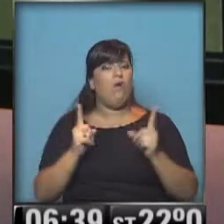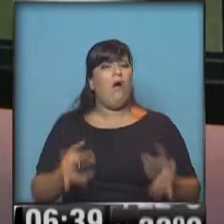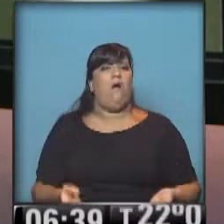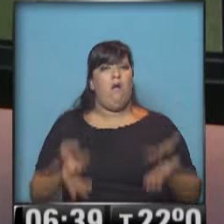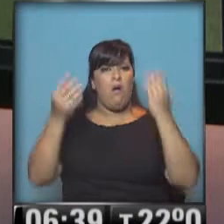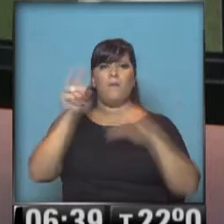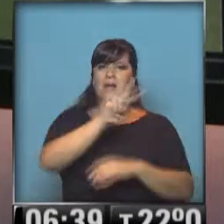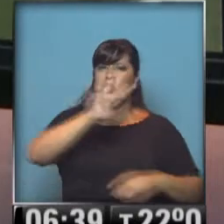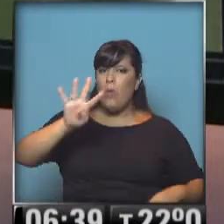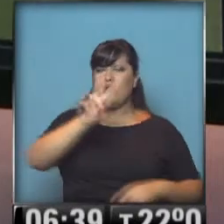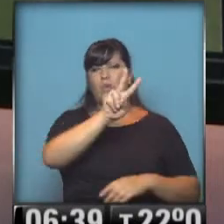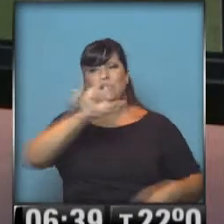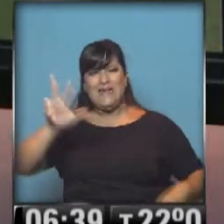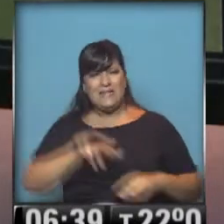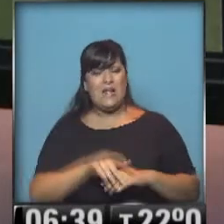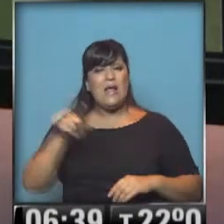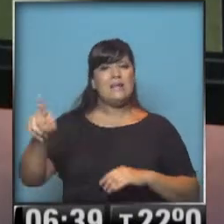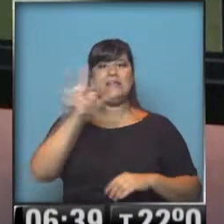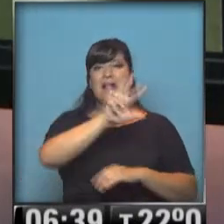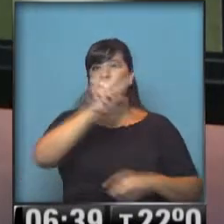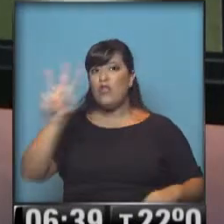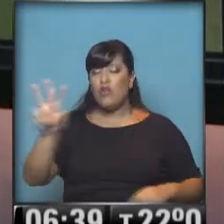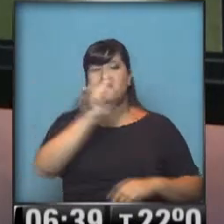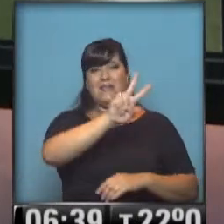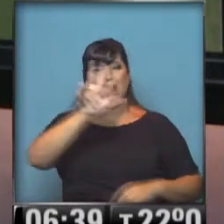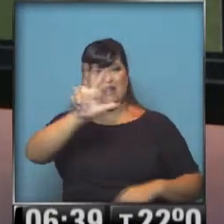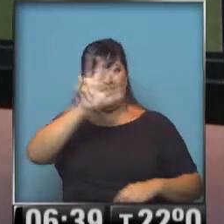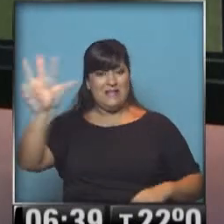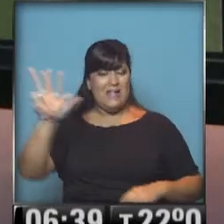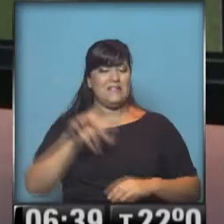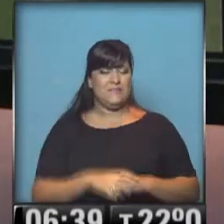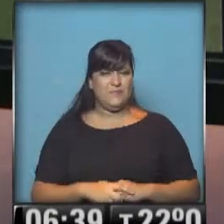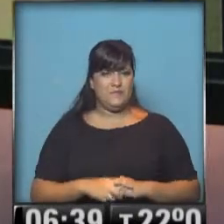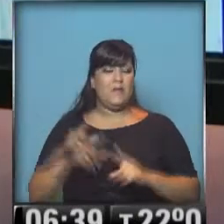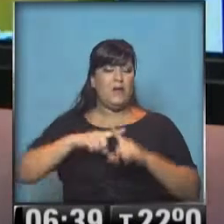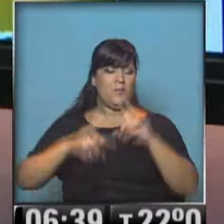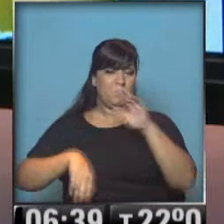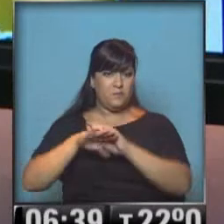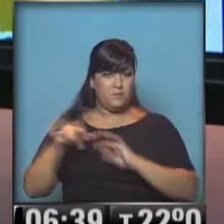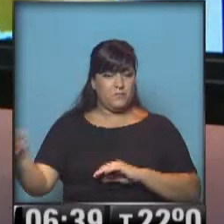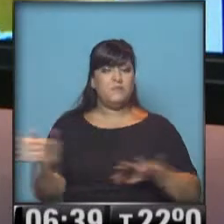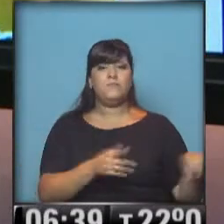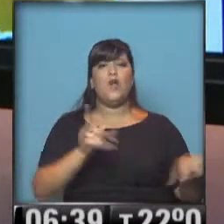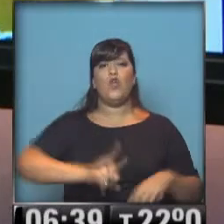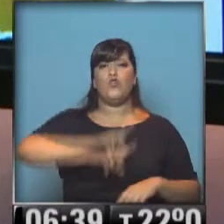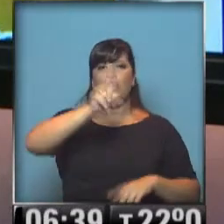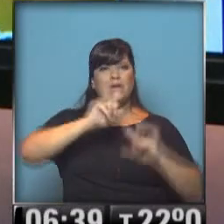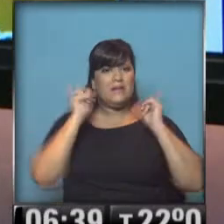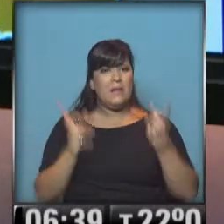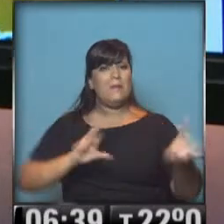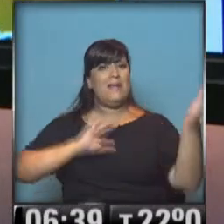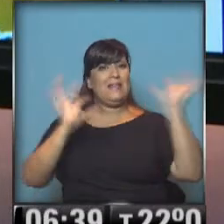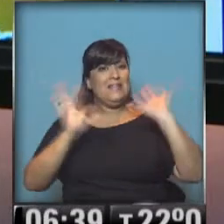24 a 23 de mínima, 32 a 33 grados serán las temperaturas máximas. En el noroeste argentino, aquí también, las condiciones